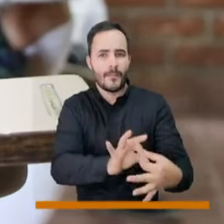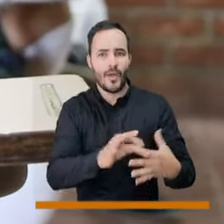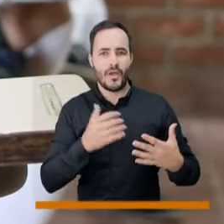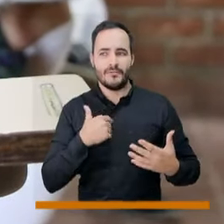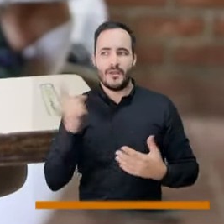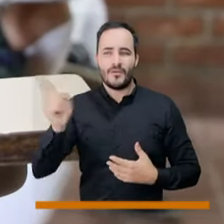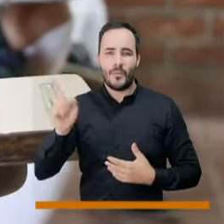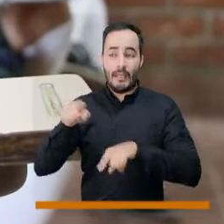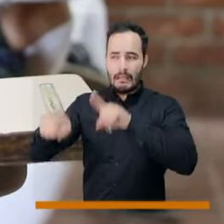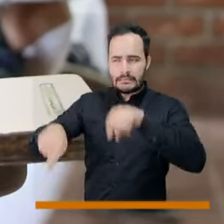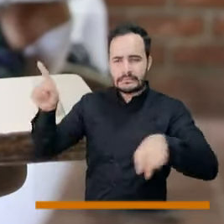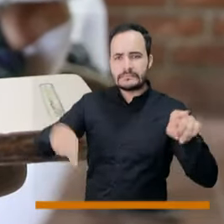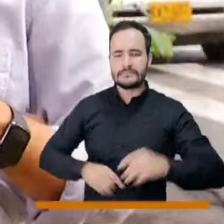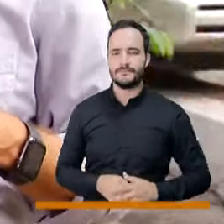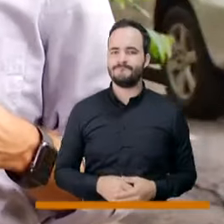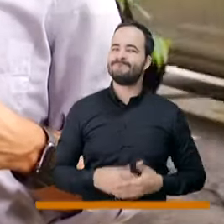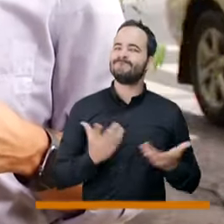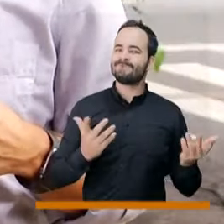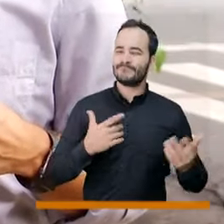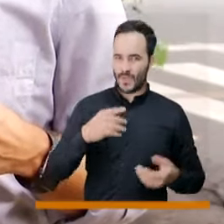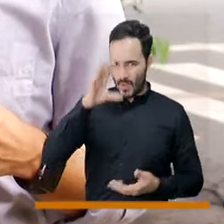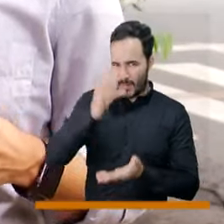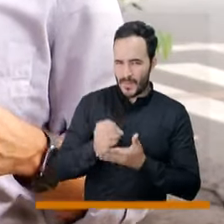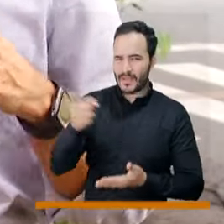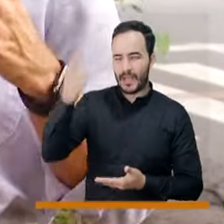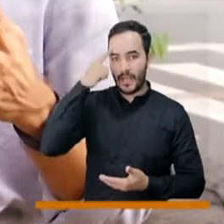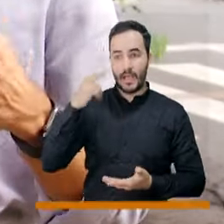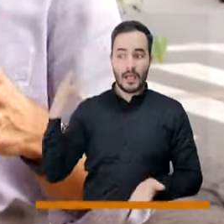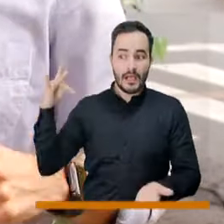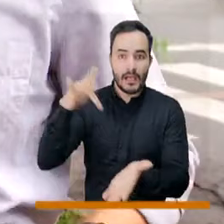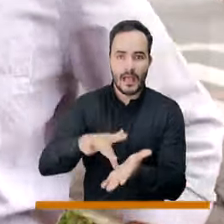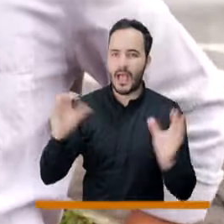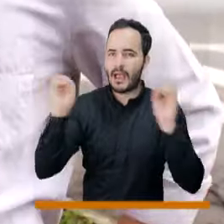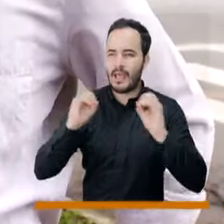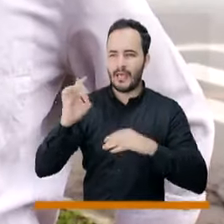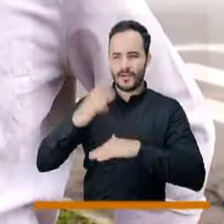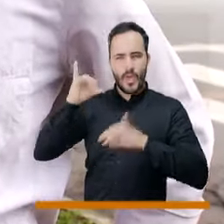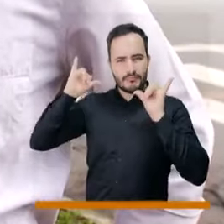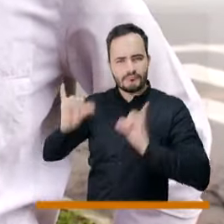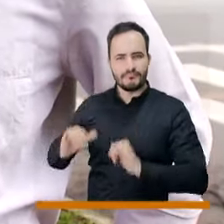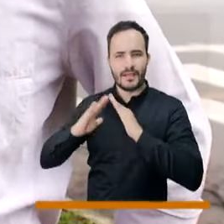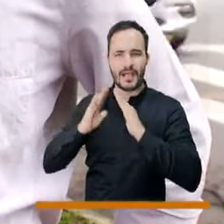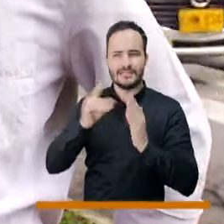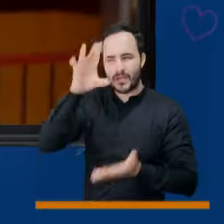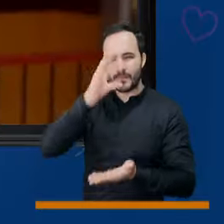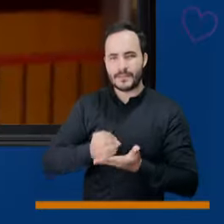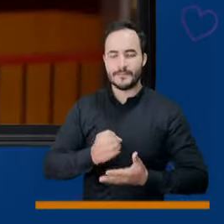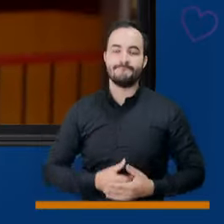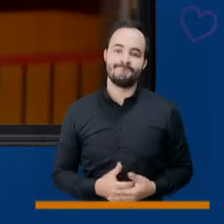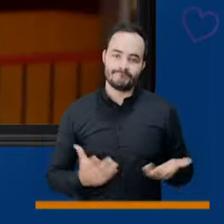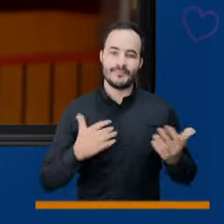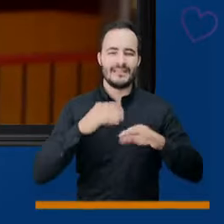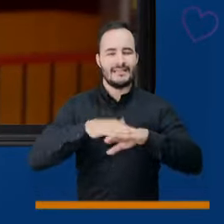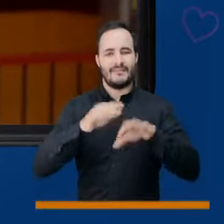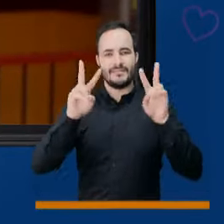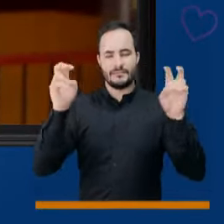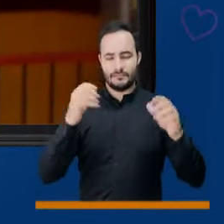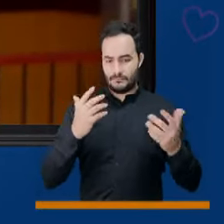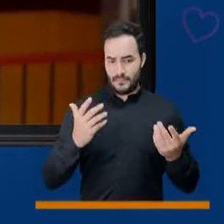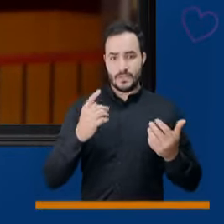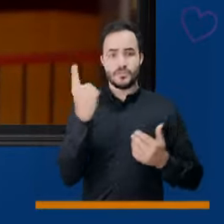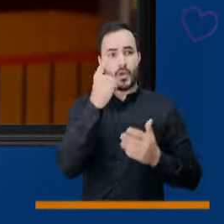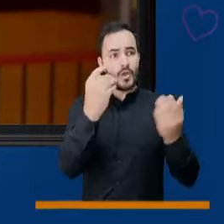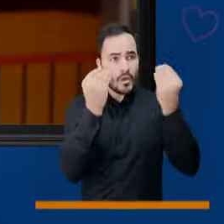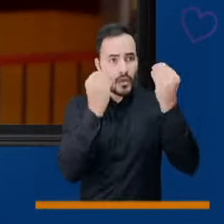con el mundo. ¿Qué tanto daño se hace a los muchachos de no estar presentes en las aulas de clase? La educación no es